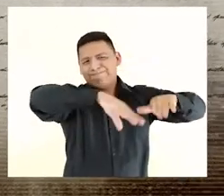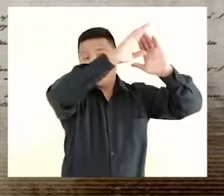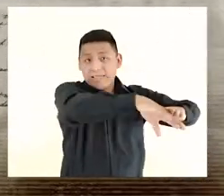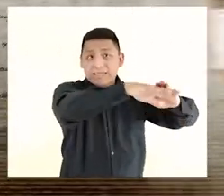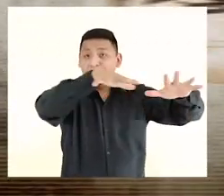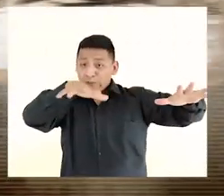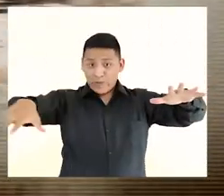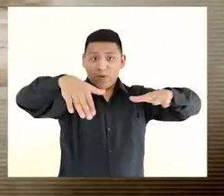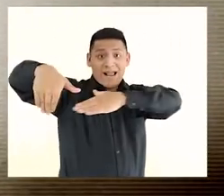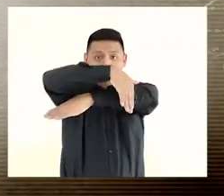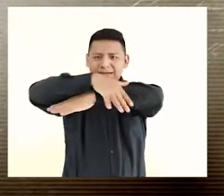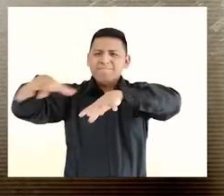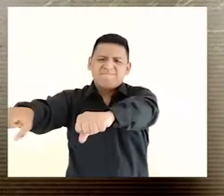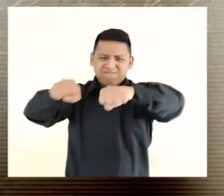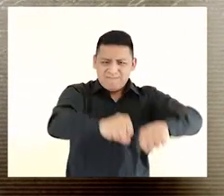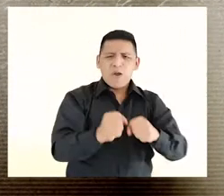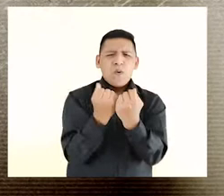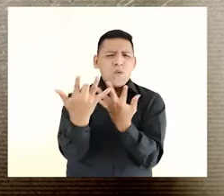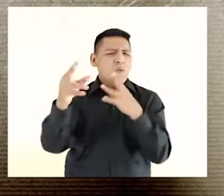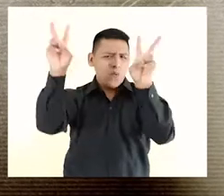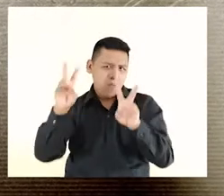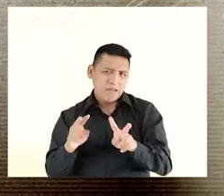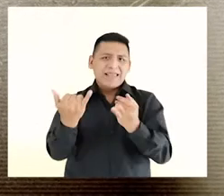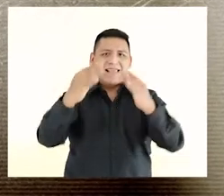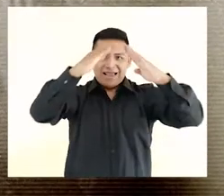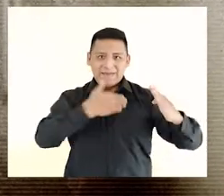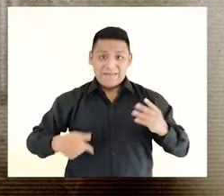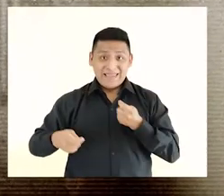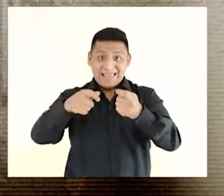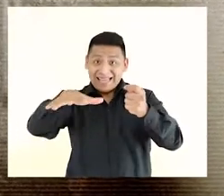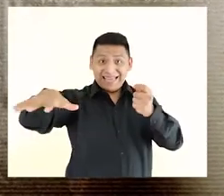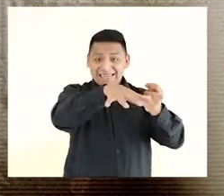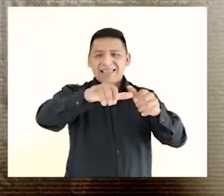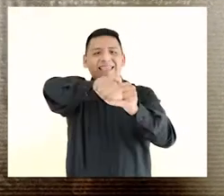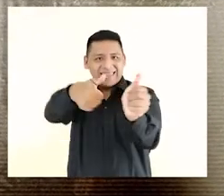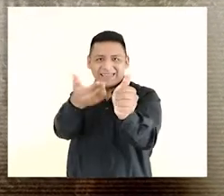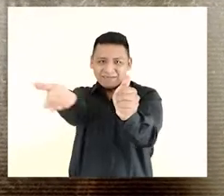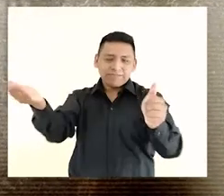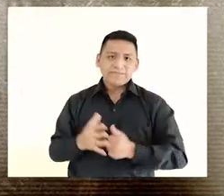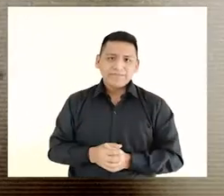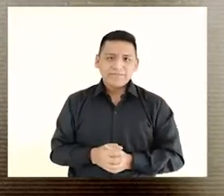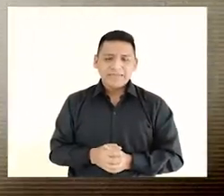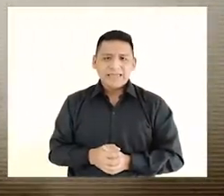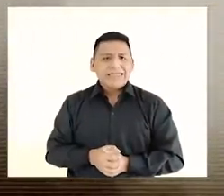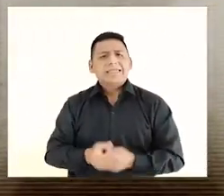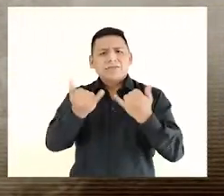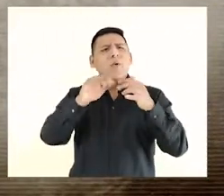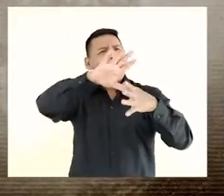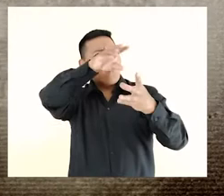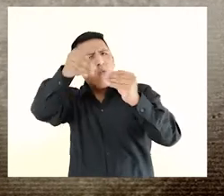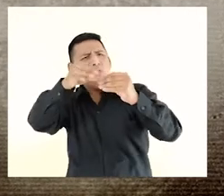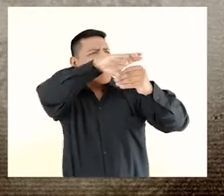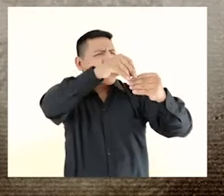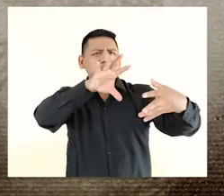desamparados, y se adueñó de una calle para construir los jardines de la residencia de palacio que están en la parte posterior. Si bien hay una